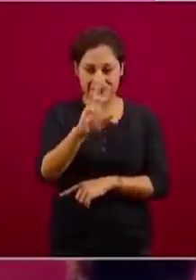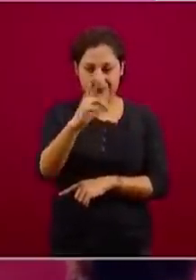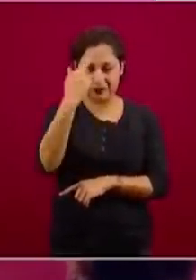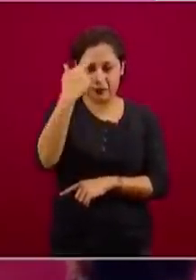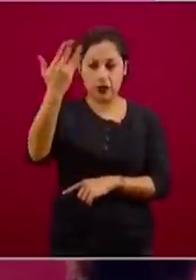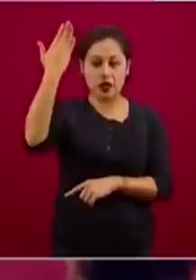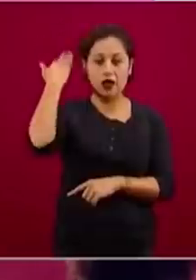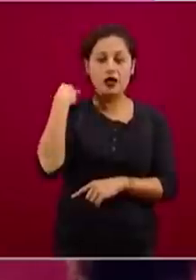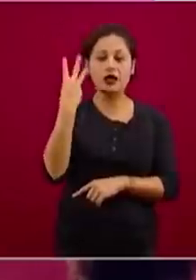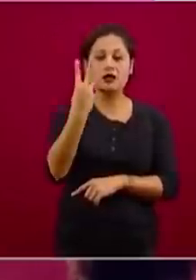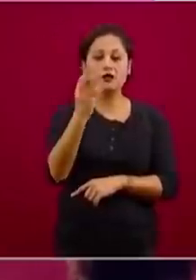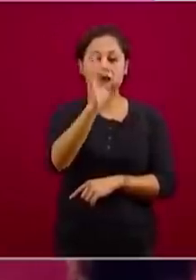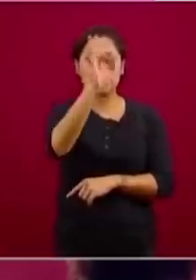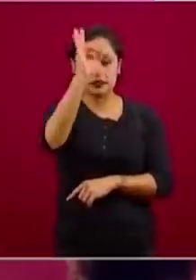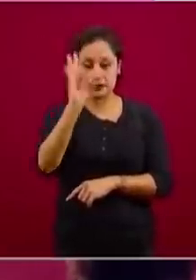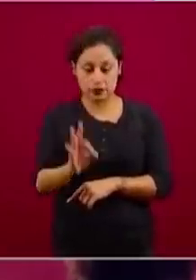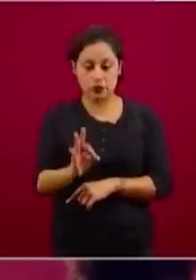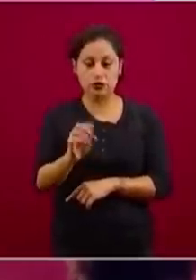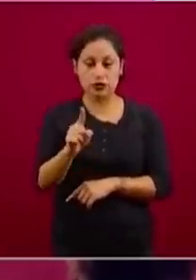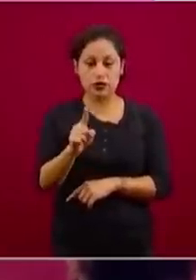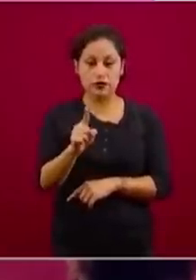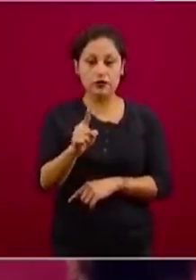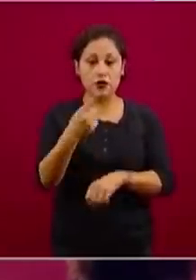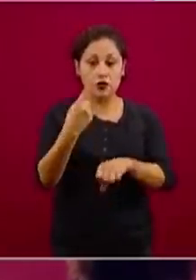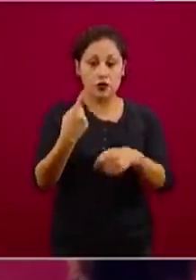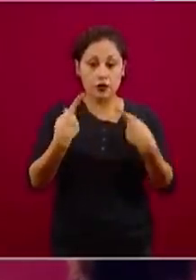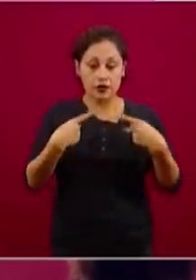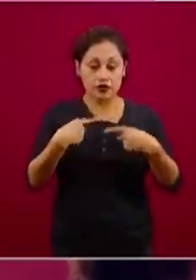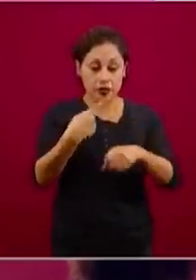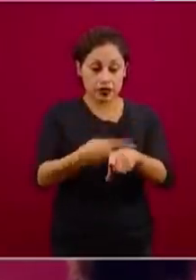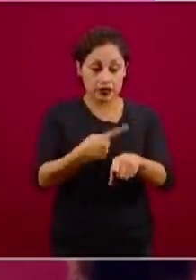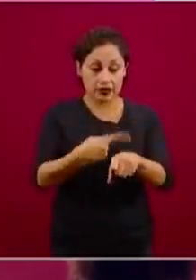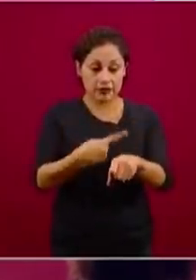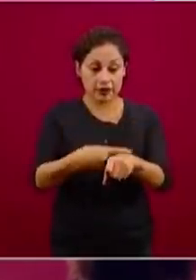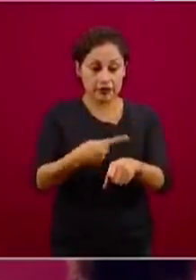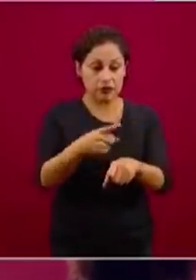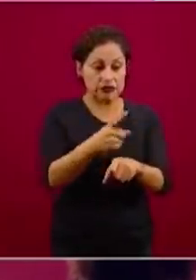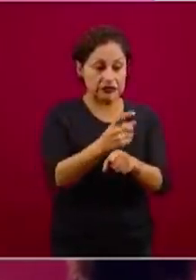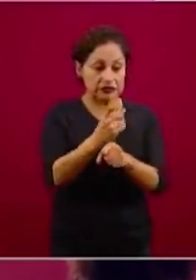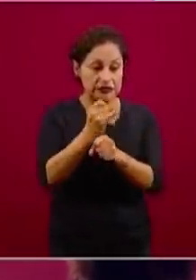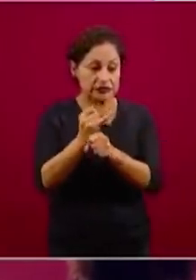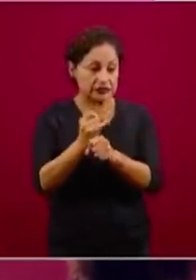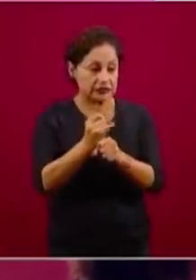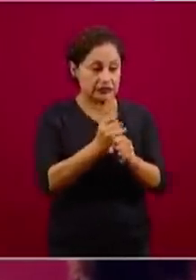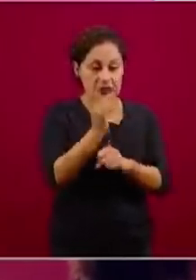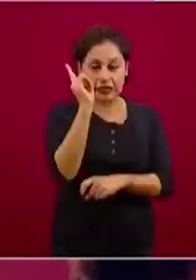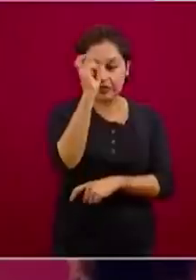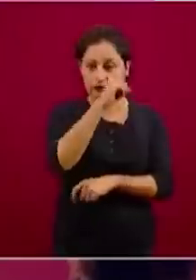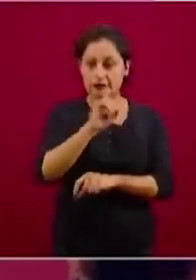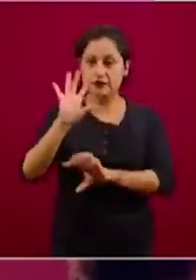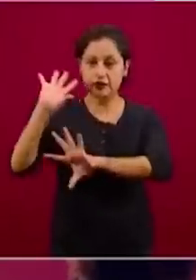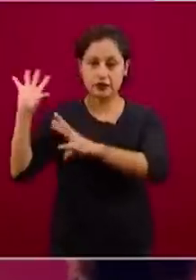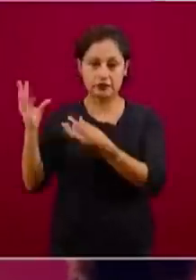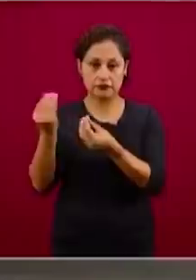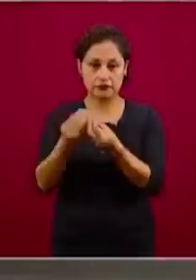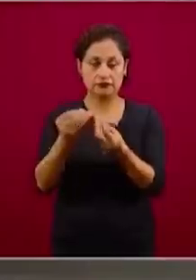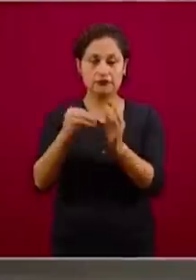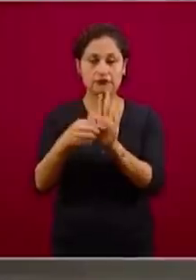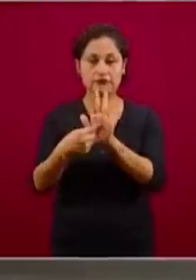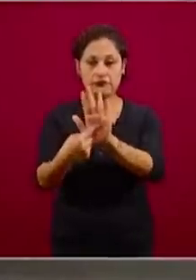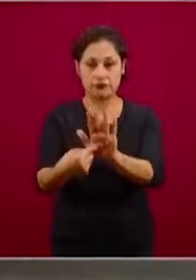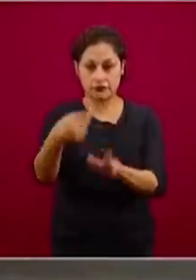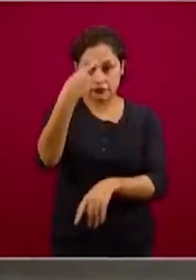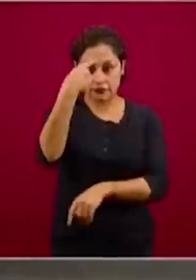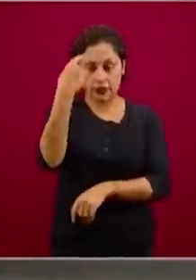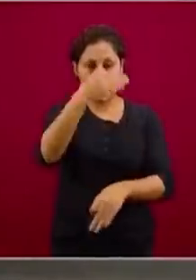ciento de contagios no rastreables, trajimos la información para que todo mundo la fuera viendo desde el primer indicio, desde el primer momento de